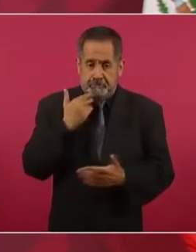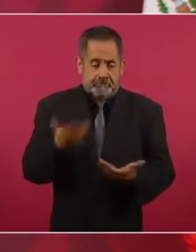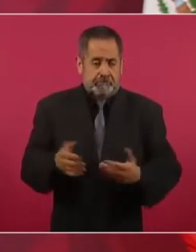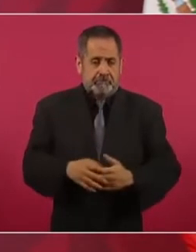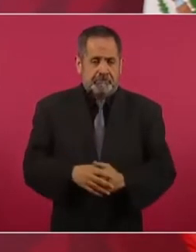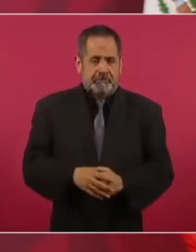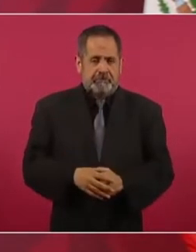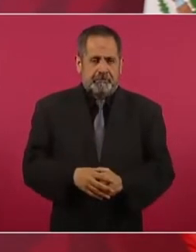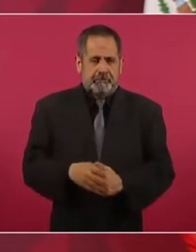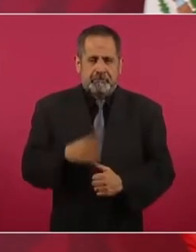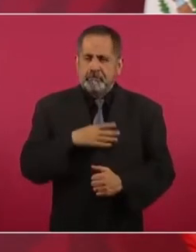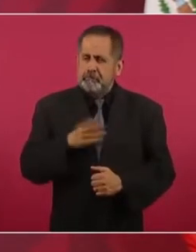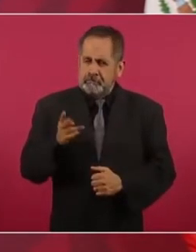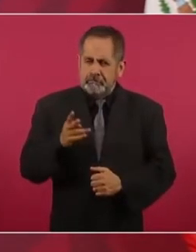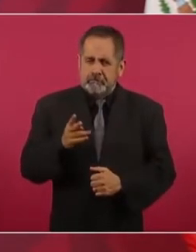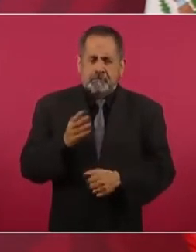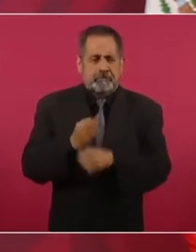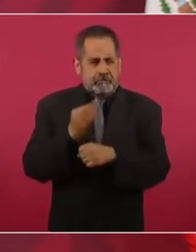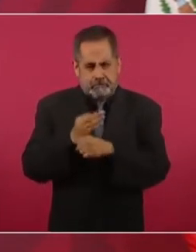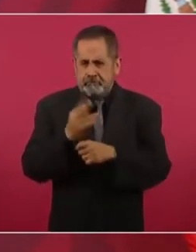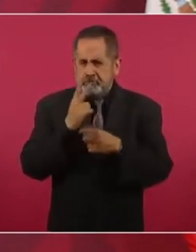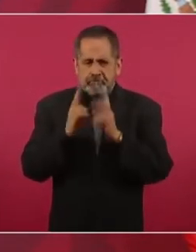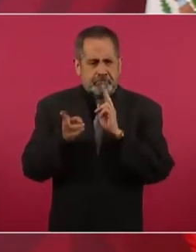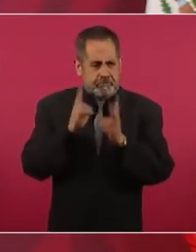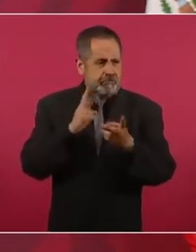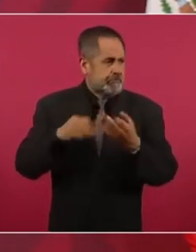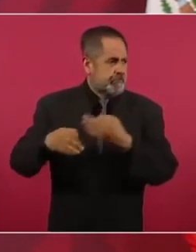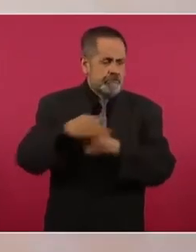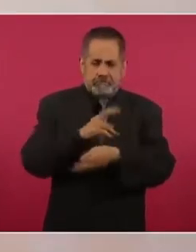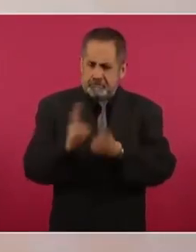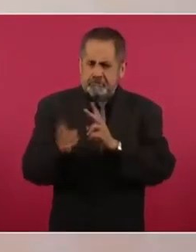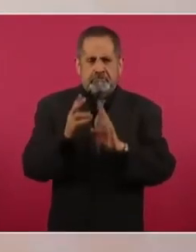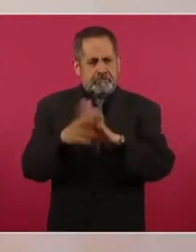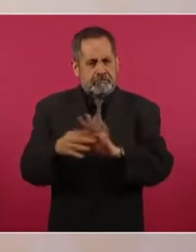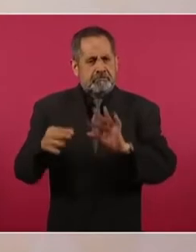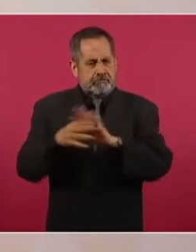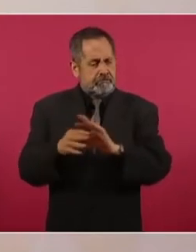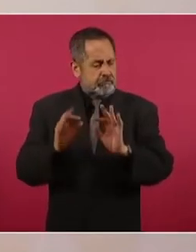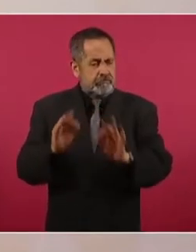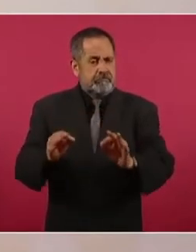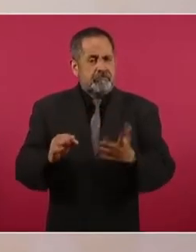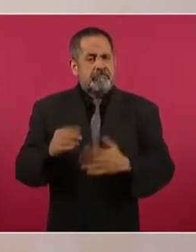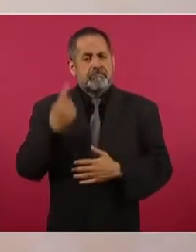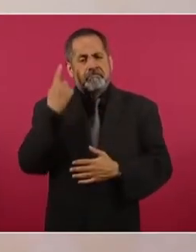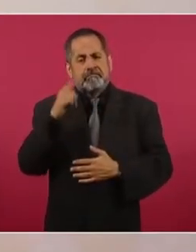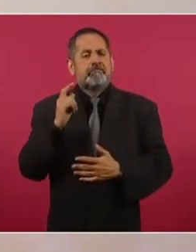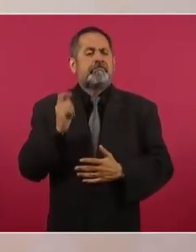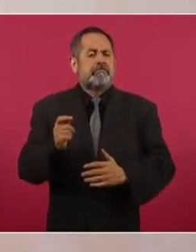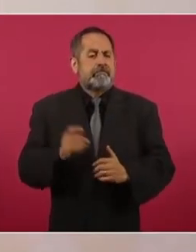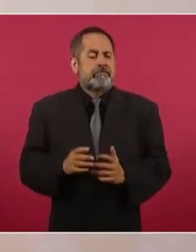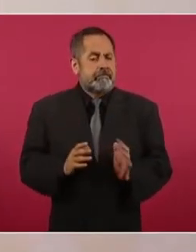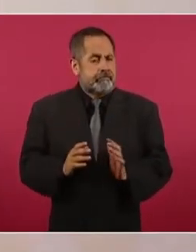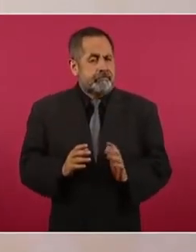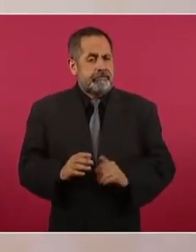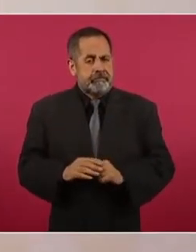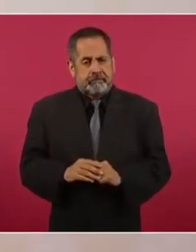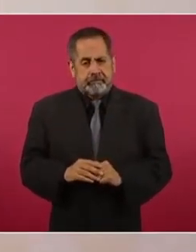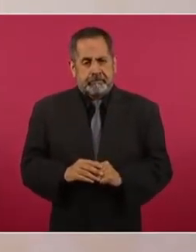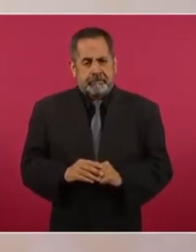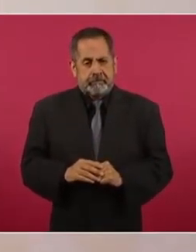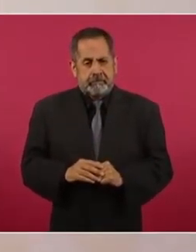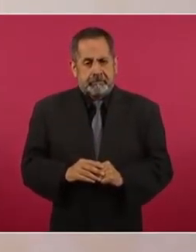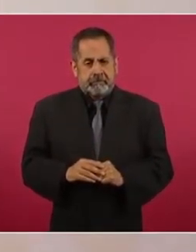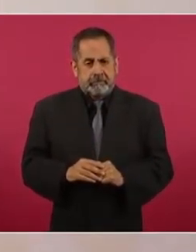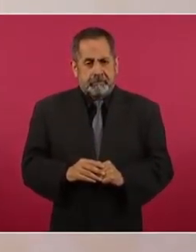Y qué bueno que se está tratando este tema, para que en